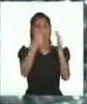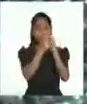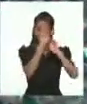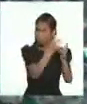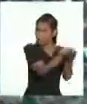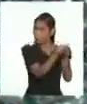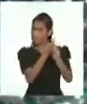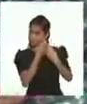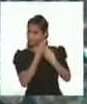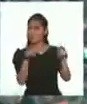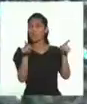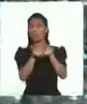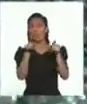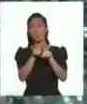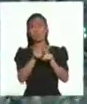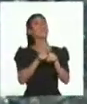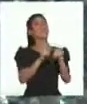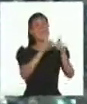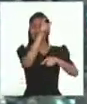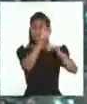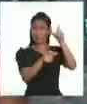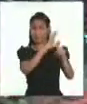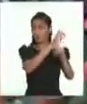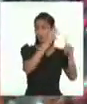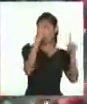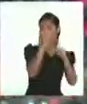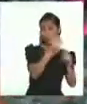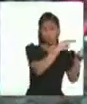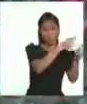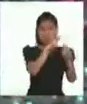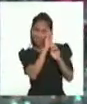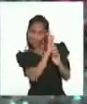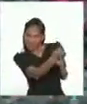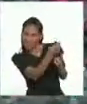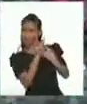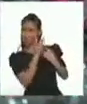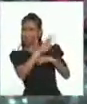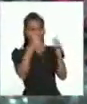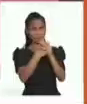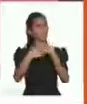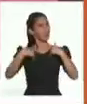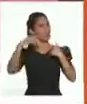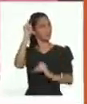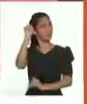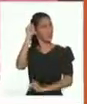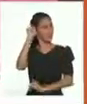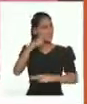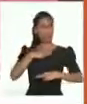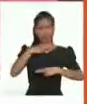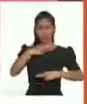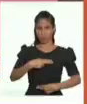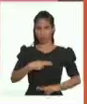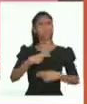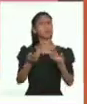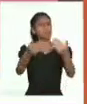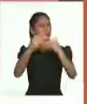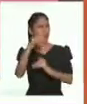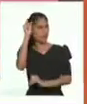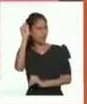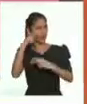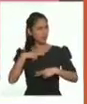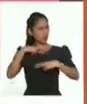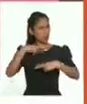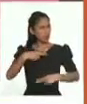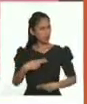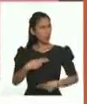unos a otros, valorando la diversidad, pues todas y todos tenemos derechos humanos. ¿Los derechos humanos son el derecho